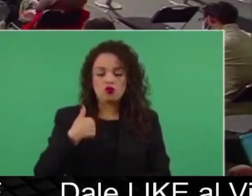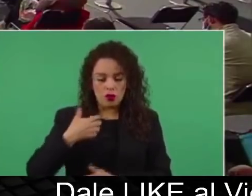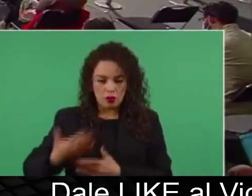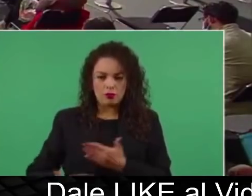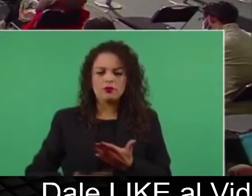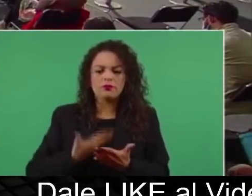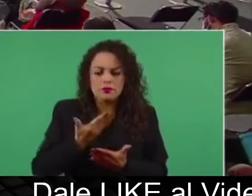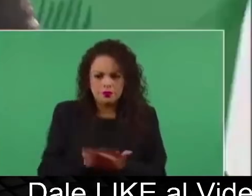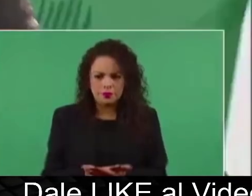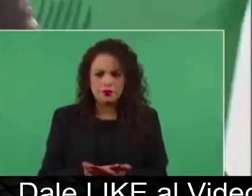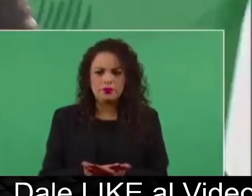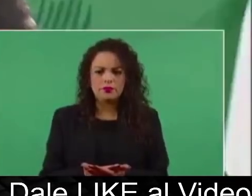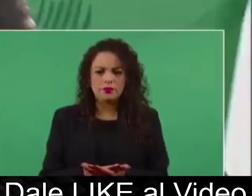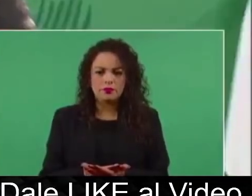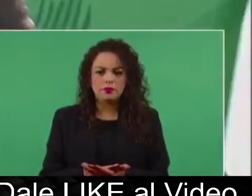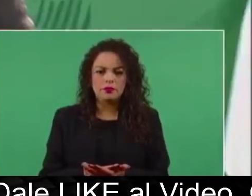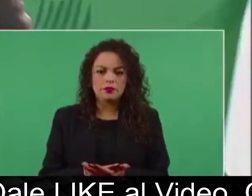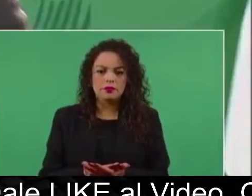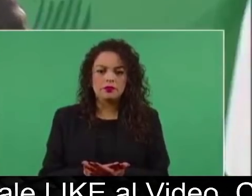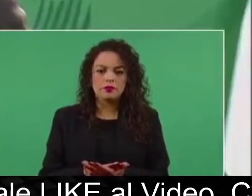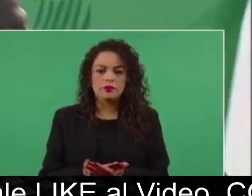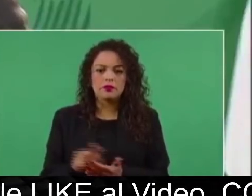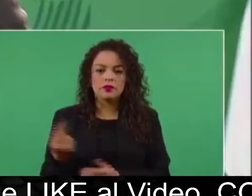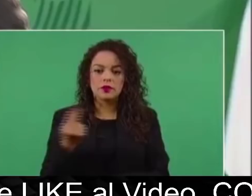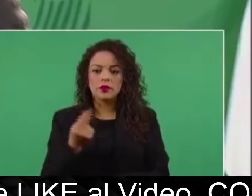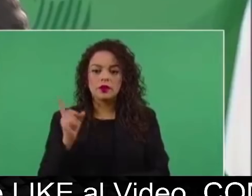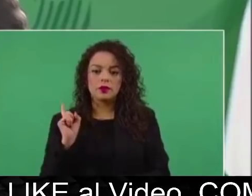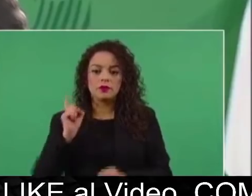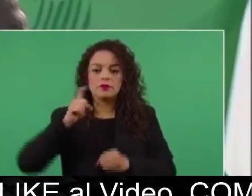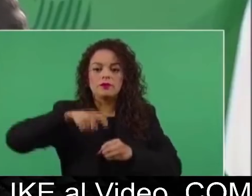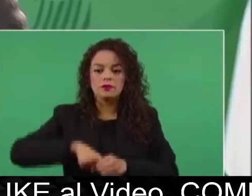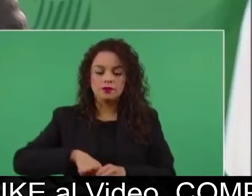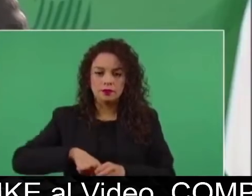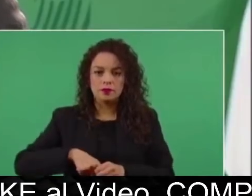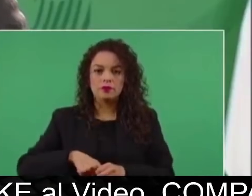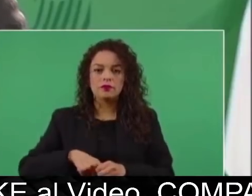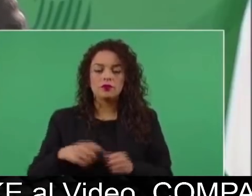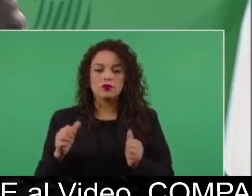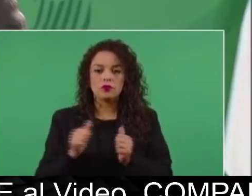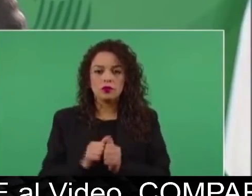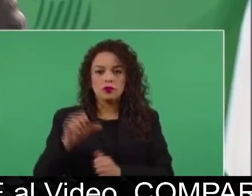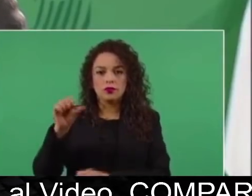que forme parte de la Secretaría de la Defensa Nacional,